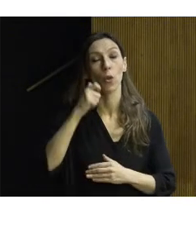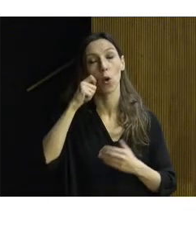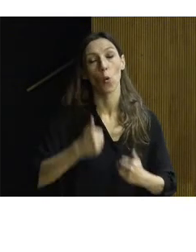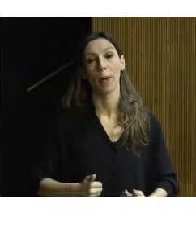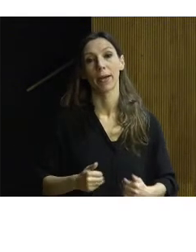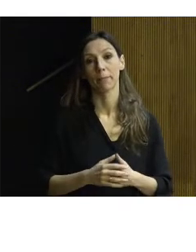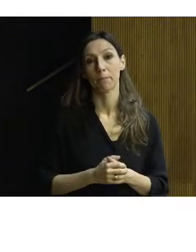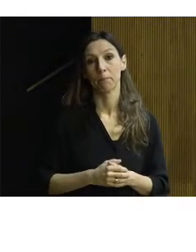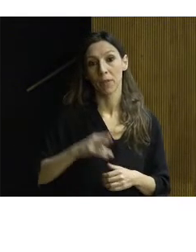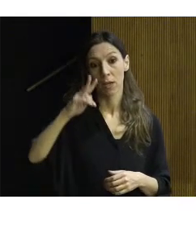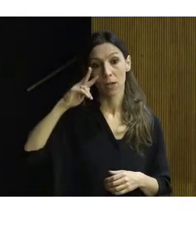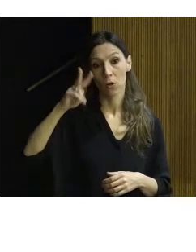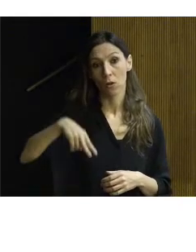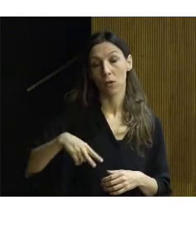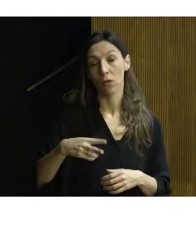Reconociendo,